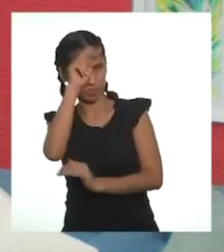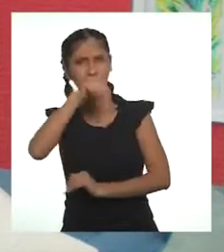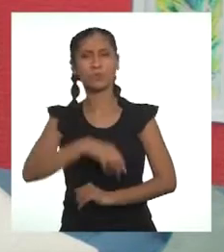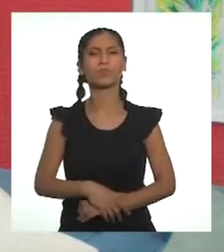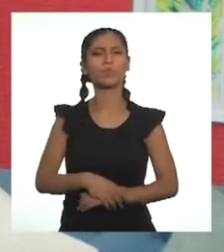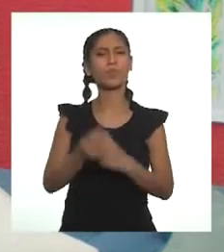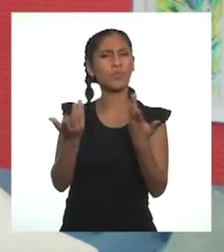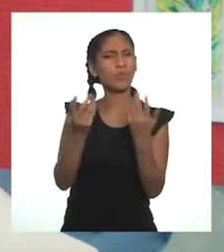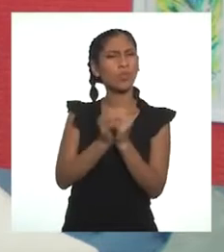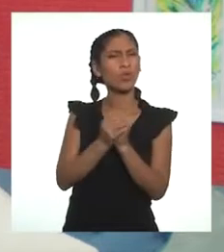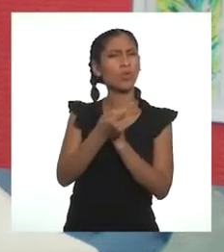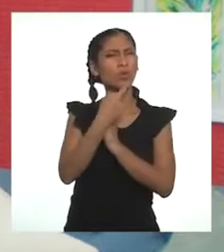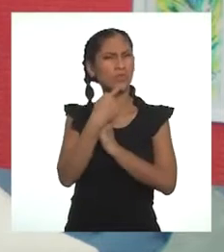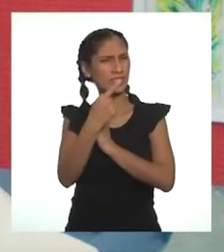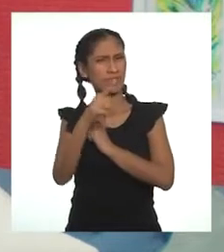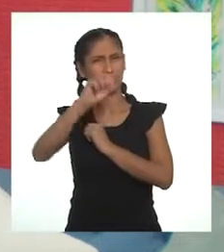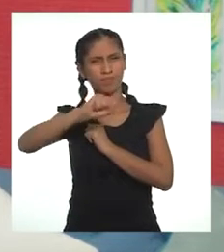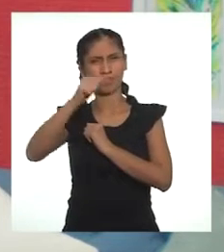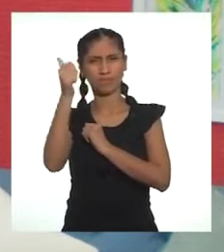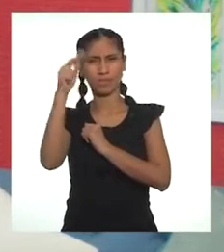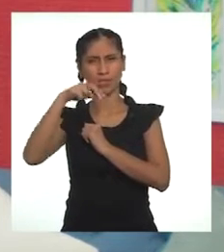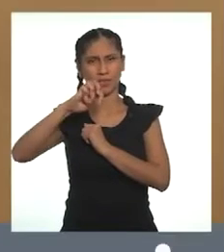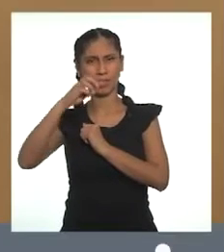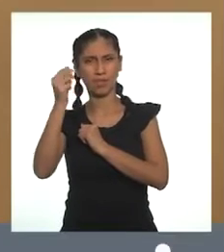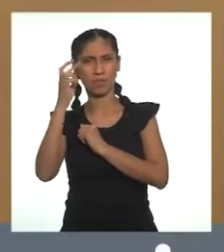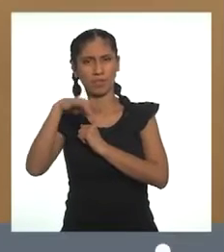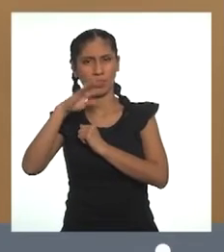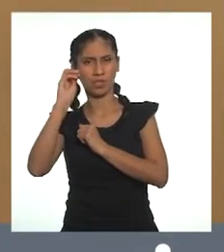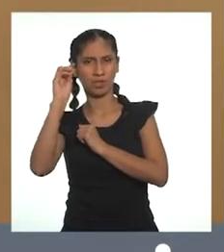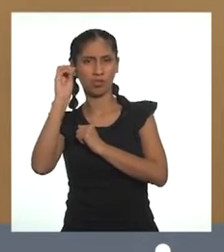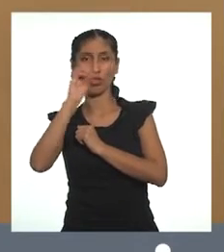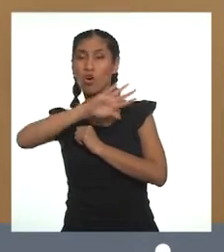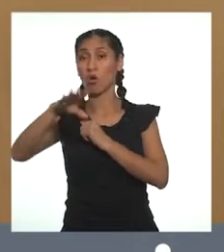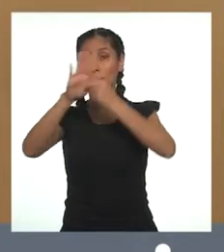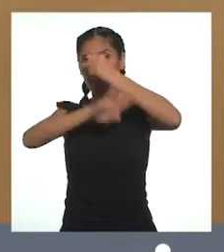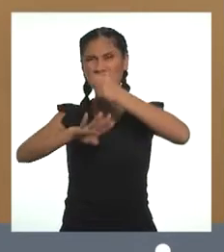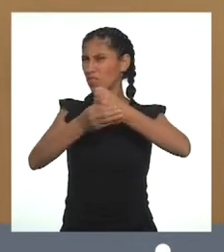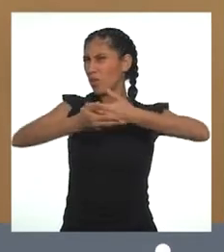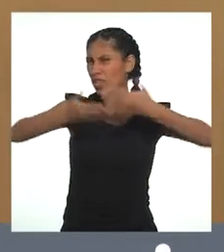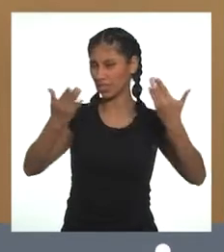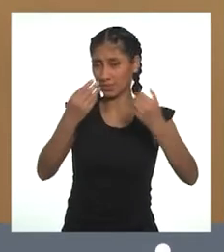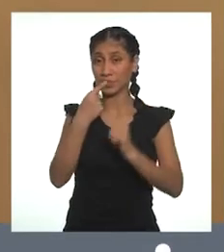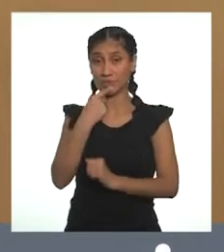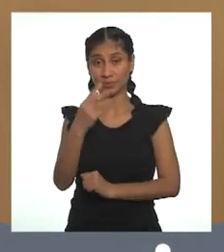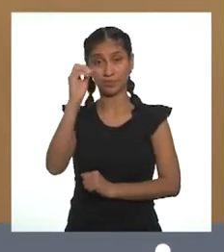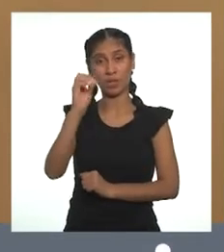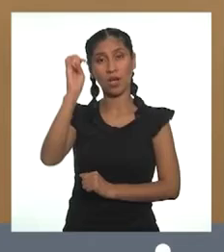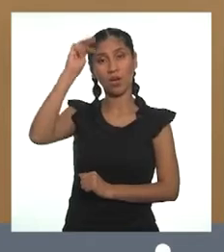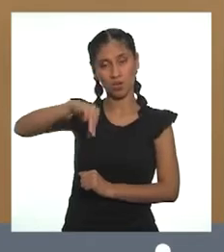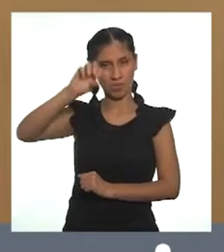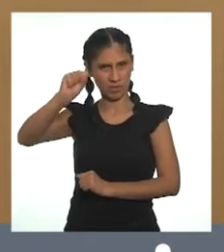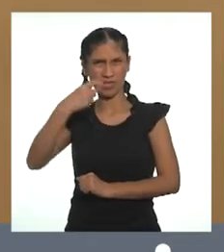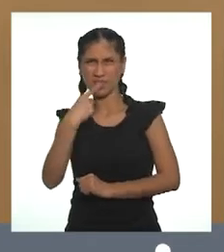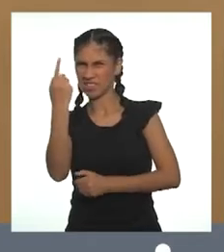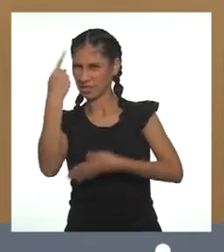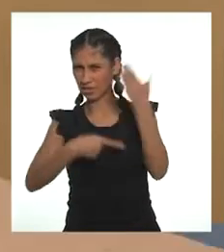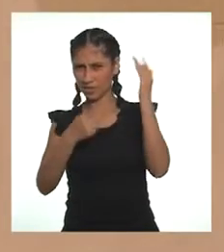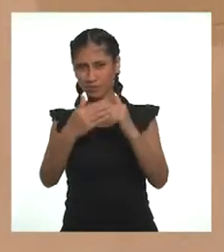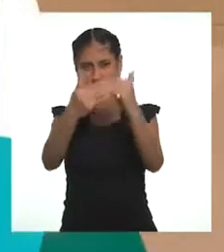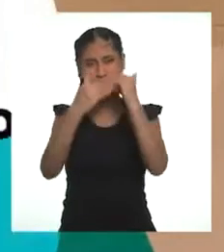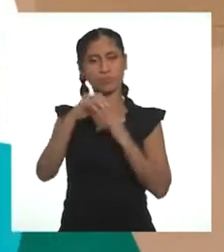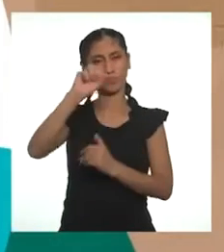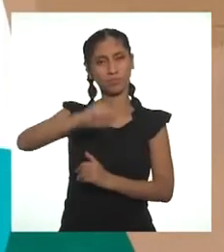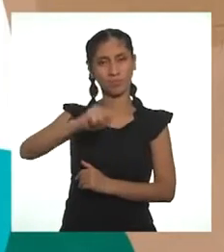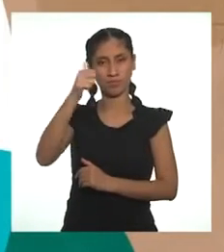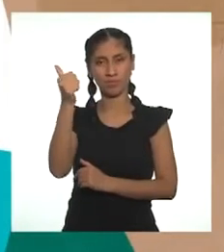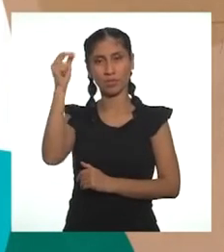quisiera hacerle una pregunta. ¿A qué se refiere con saneamiento básico? Vamos a ver qué nos dice la OMS al respecto.